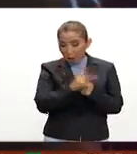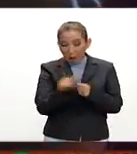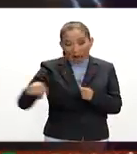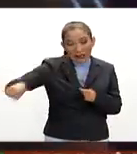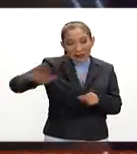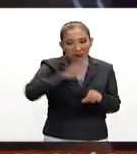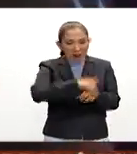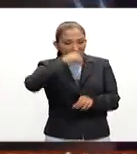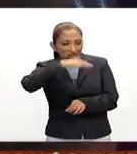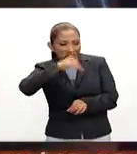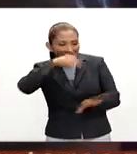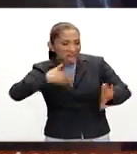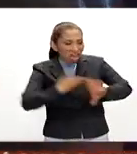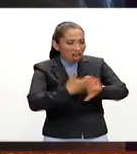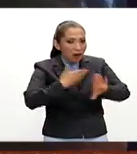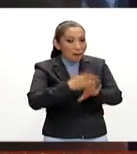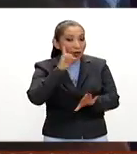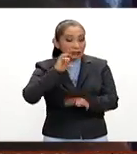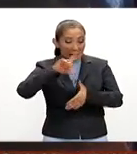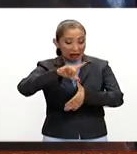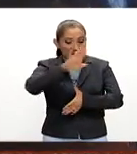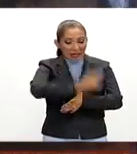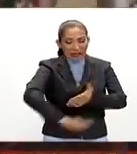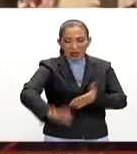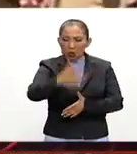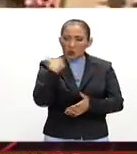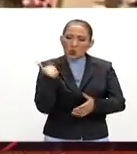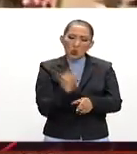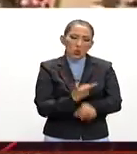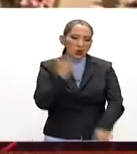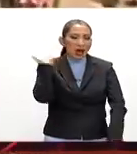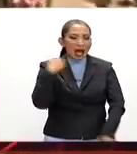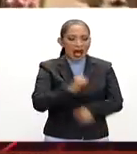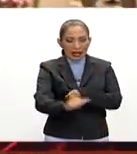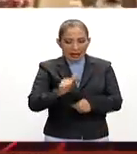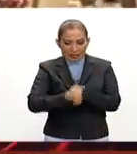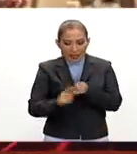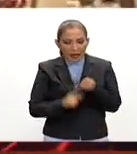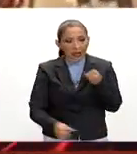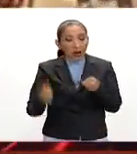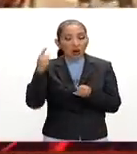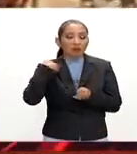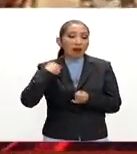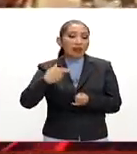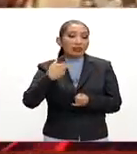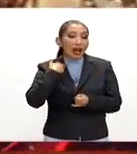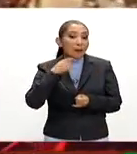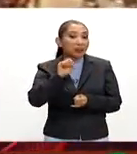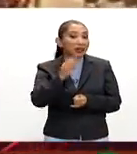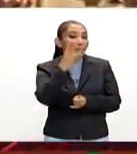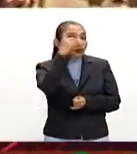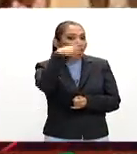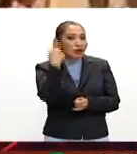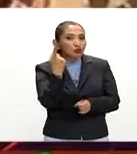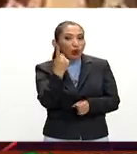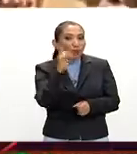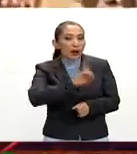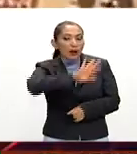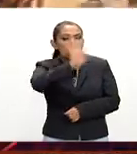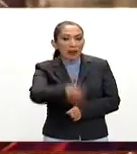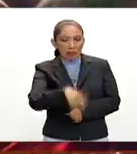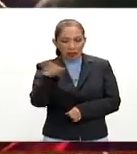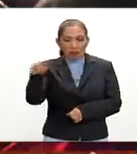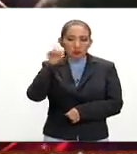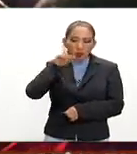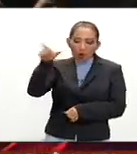con mayor violencia de género en el mundo, son latinoamericanos, destacan a Argentina con un feminicidio cada 24 horas y es que el caso de